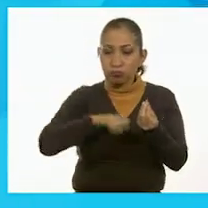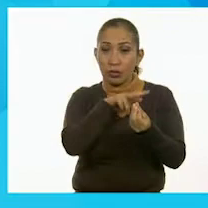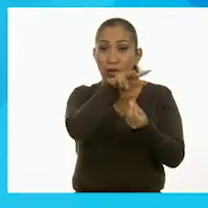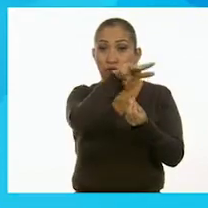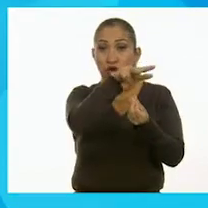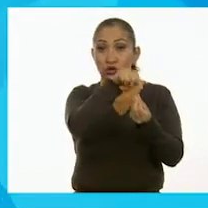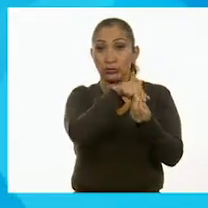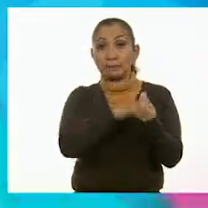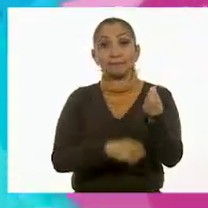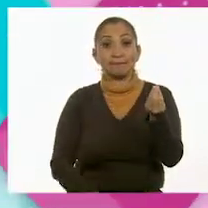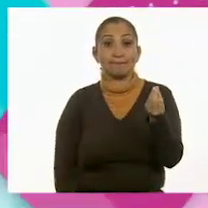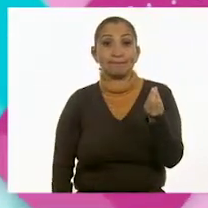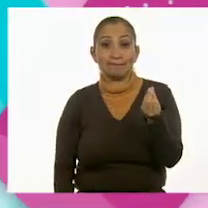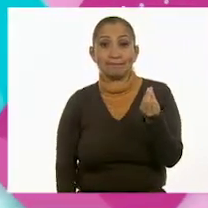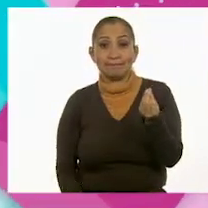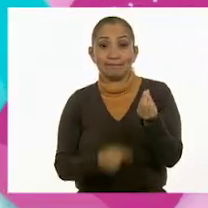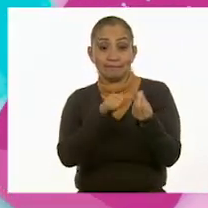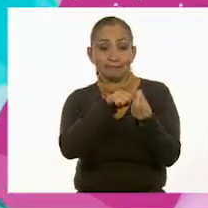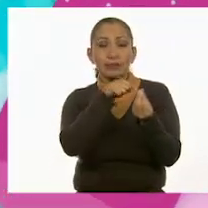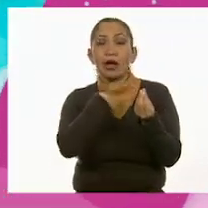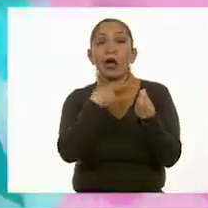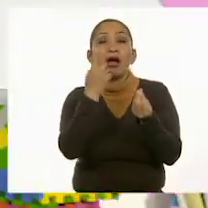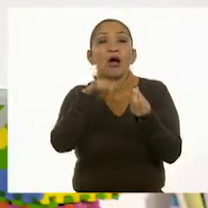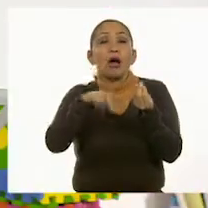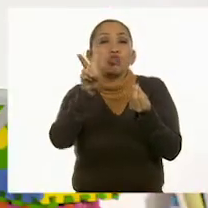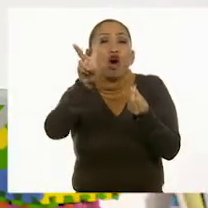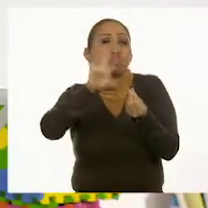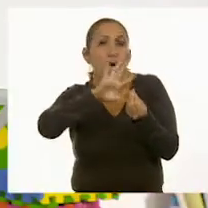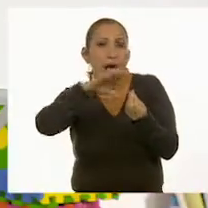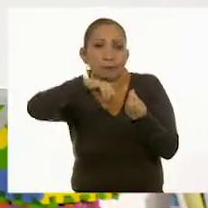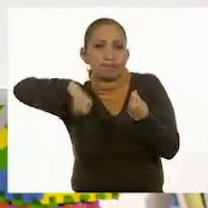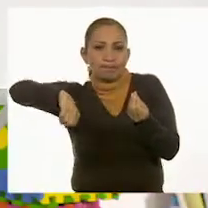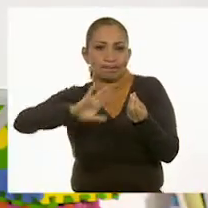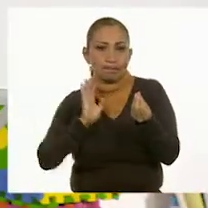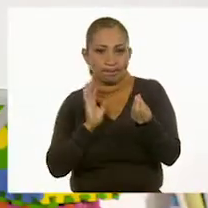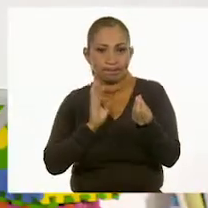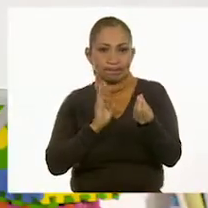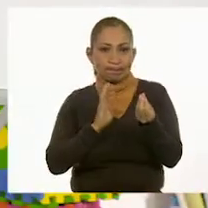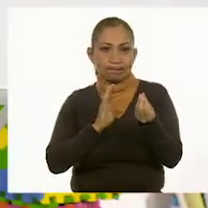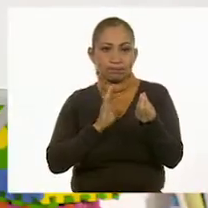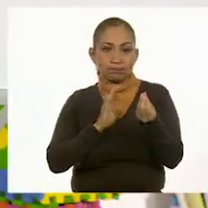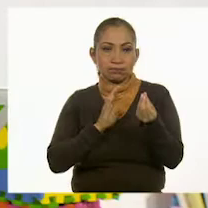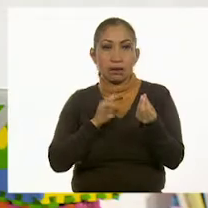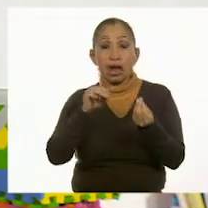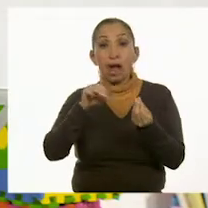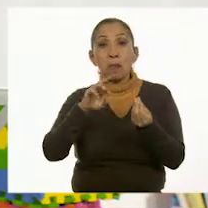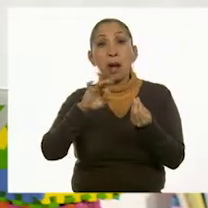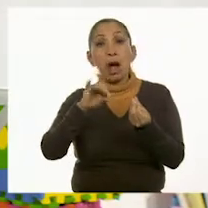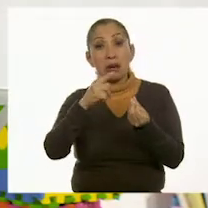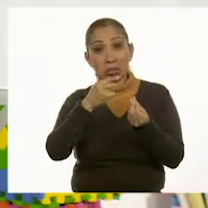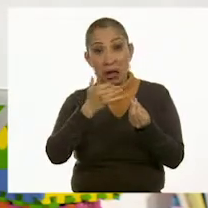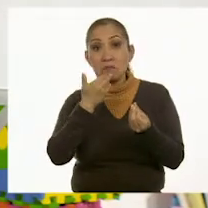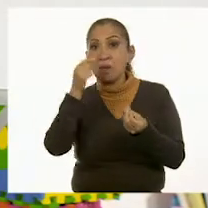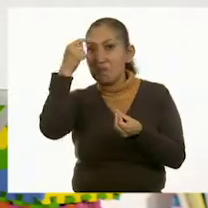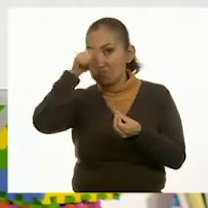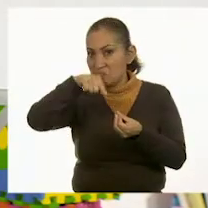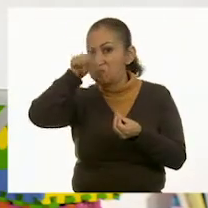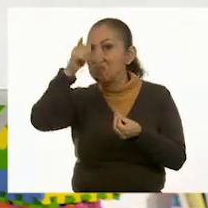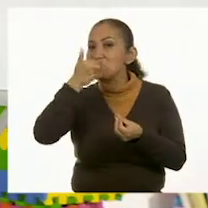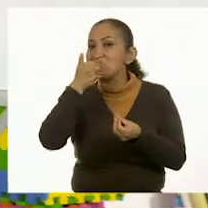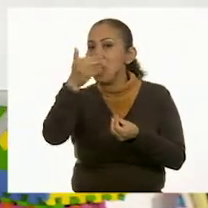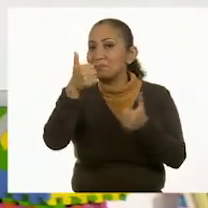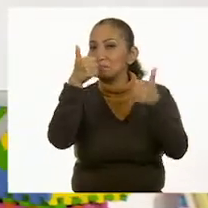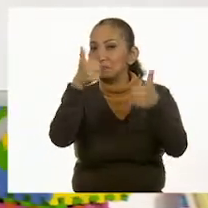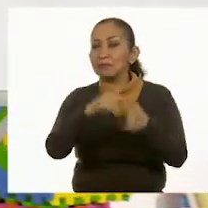18. Ya que solamente quitamos dos fichas. Exacto. Marta, muy bien. Ah,